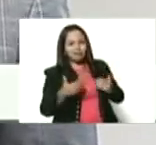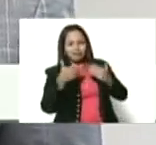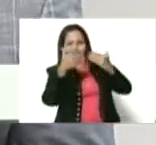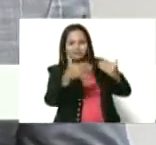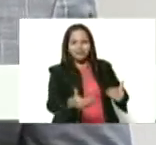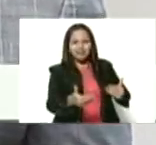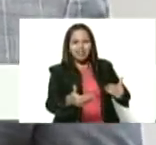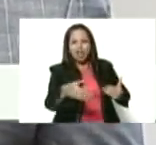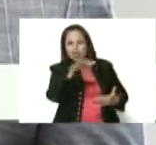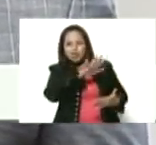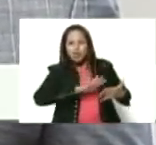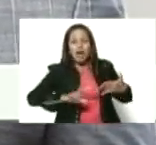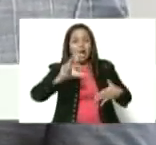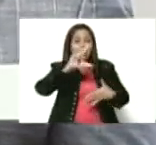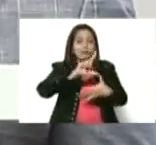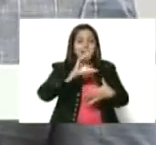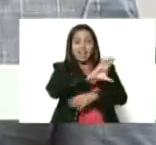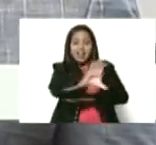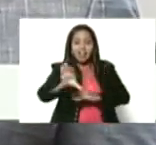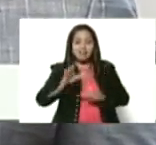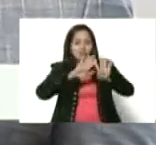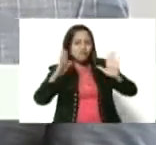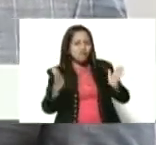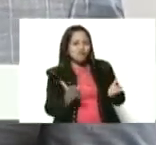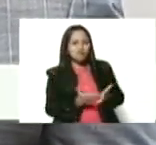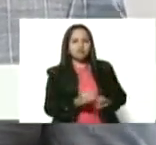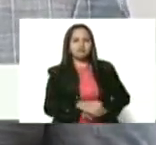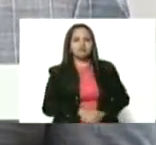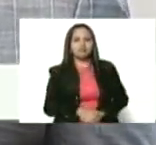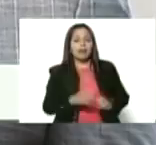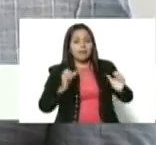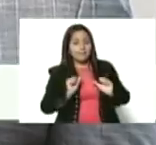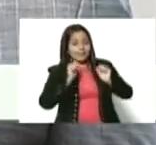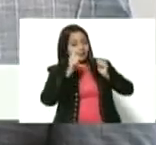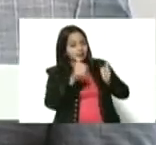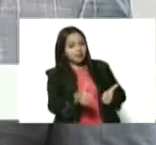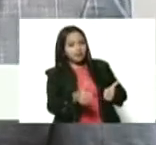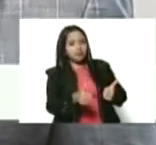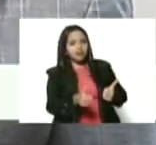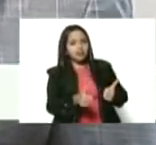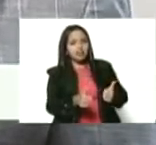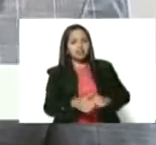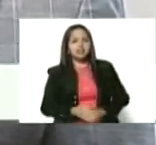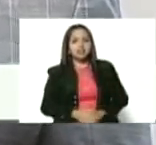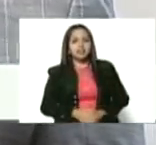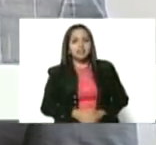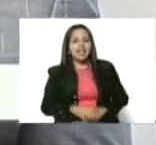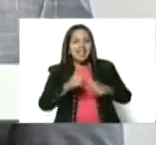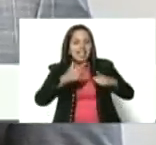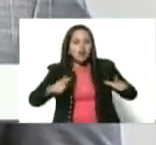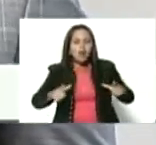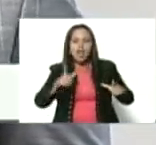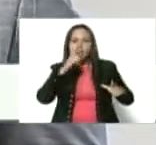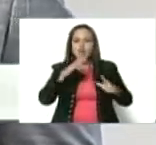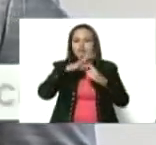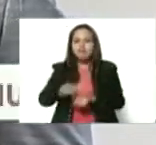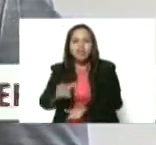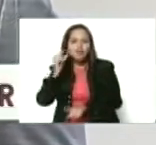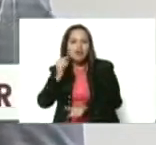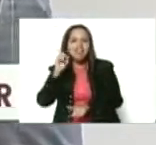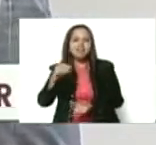en la región, no solo de América Latina y del Caribe, sino en el mundo. Comenzando por el lenguaje no sexista y después por la